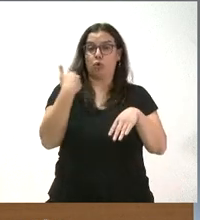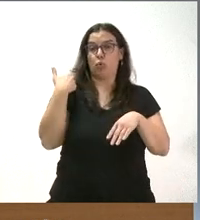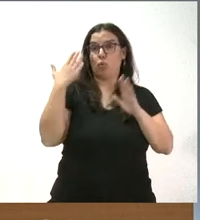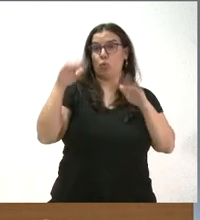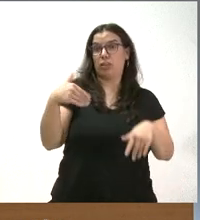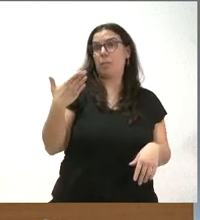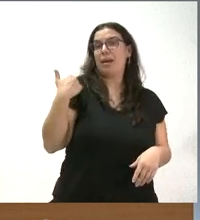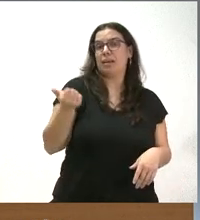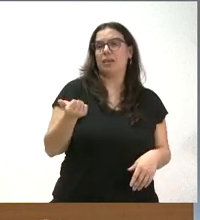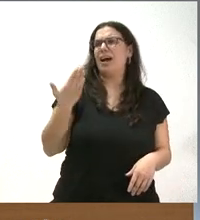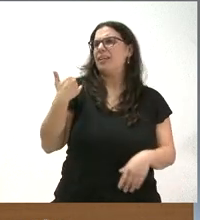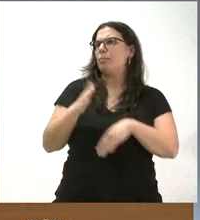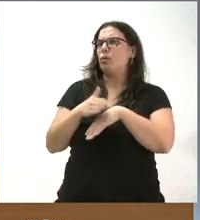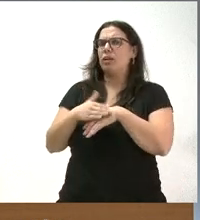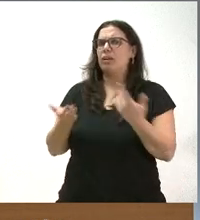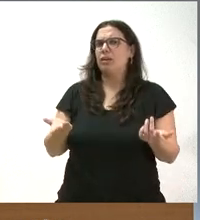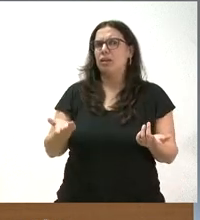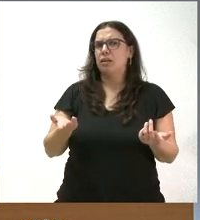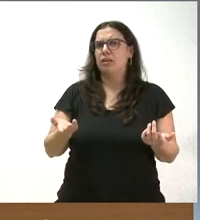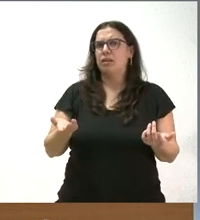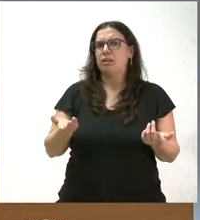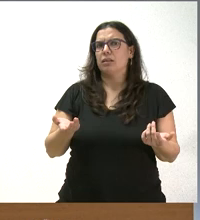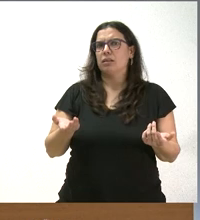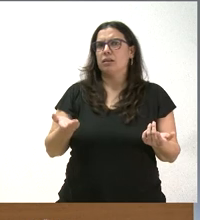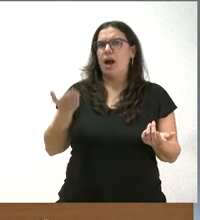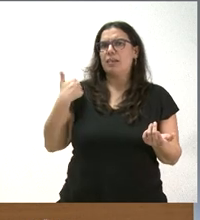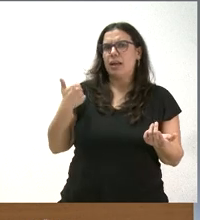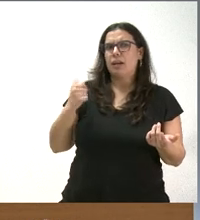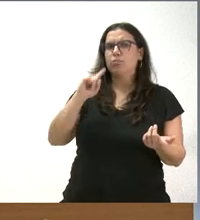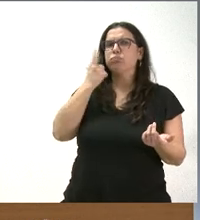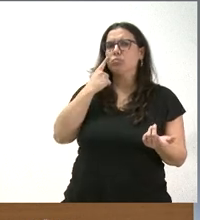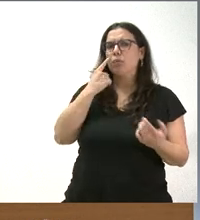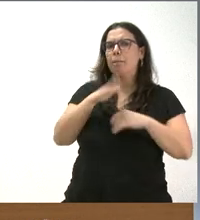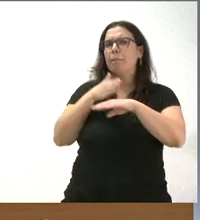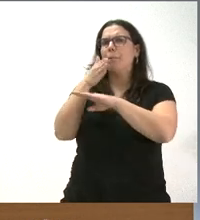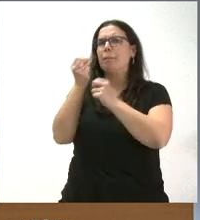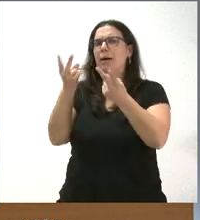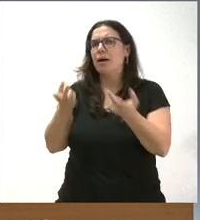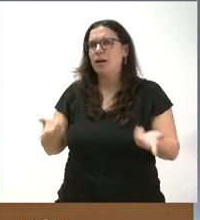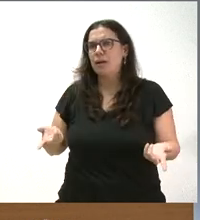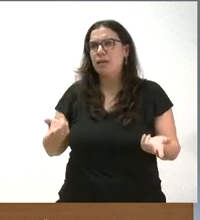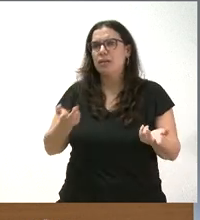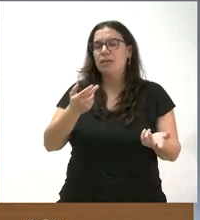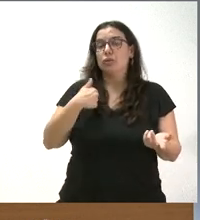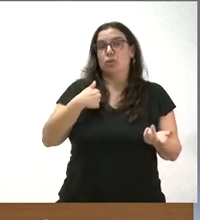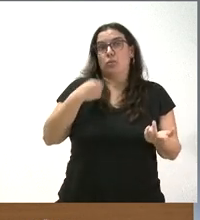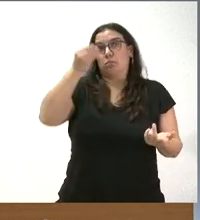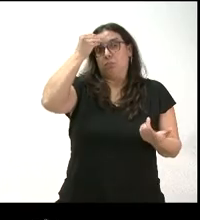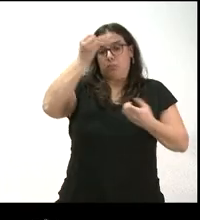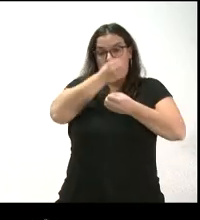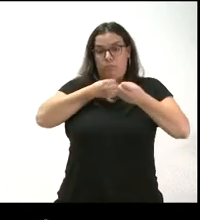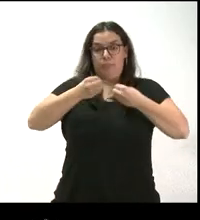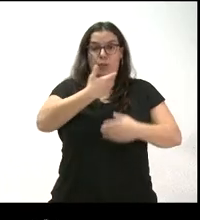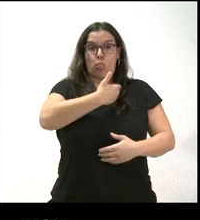¿Y por qué fue ayer? ¿Qué conocieron que les llevó a ir? Y si, claro, yo me pongo en la piel de la persona, el